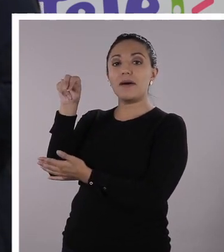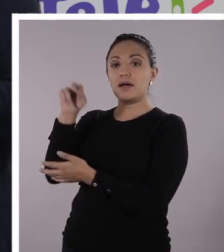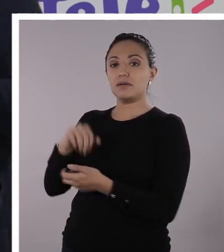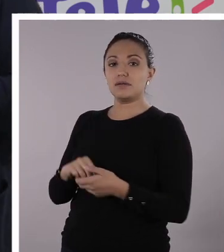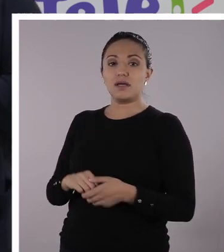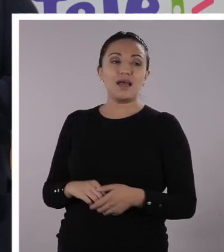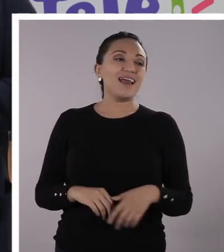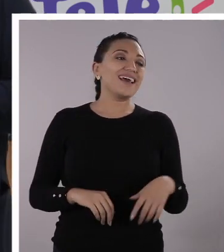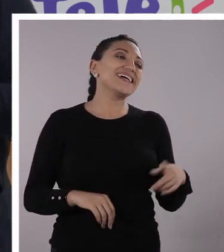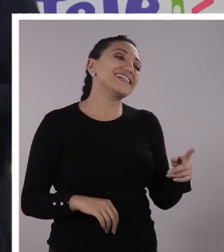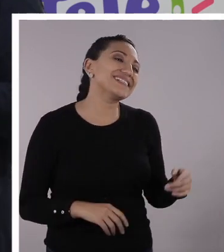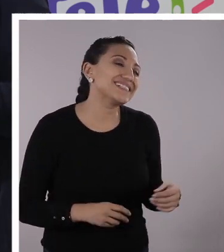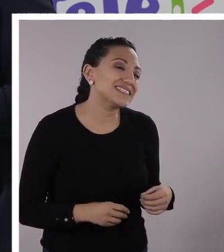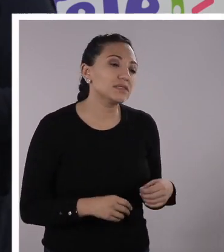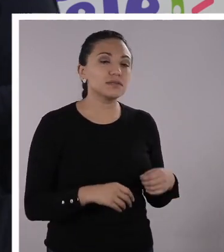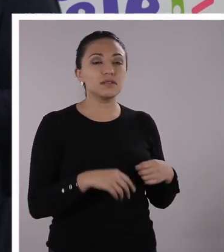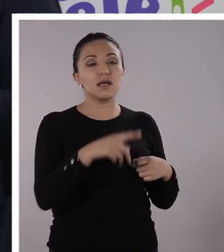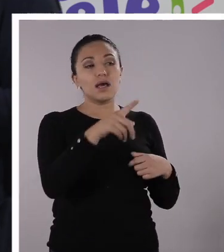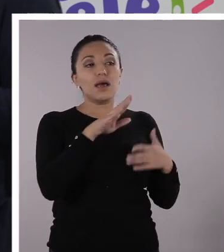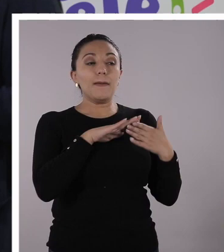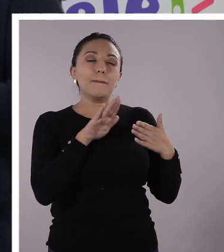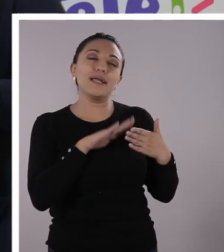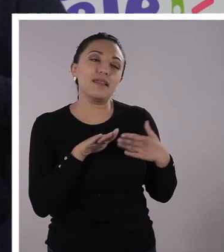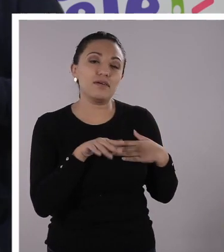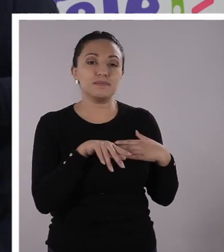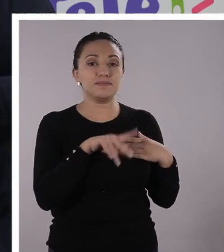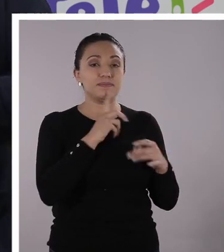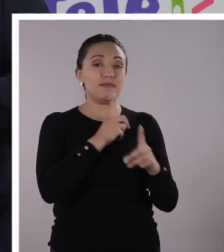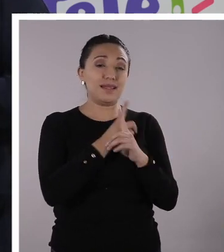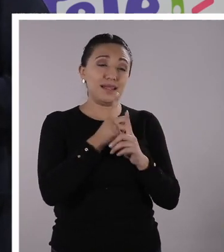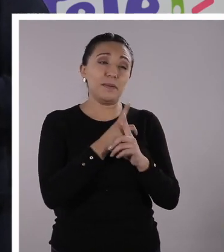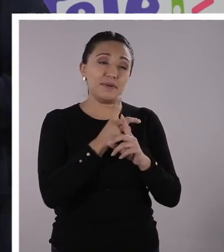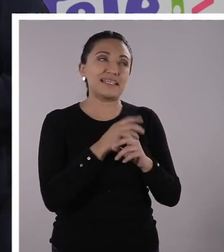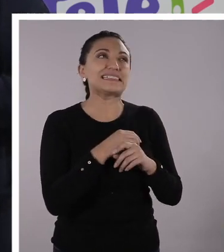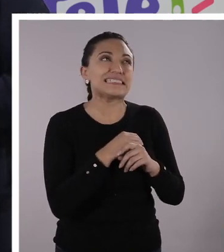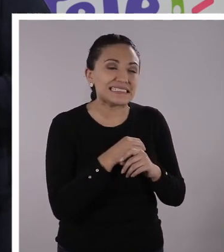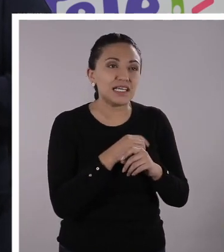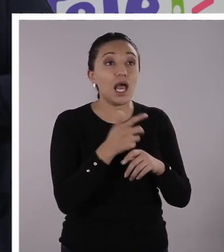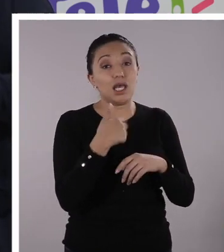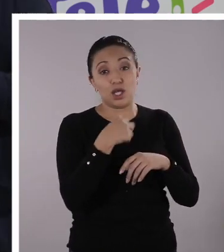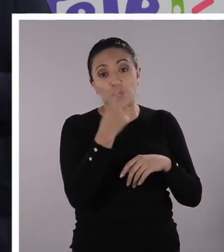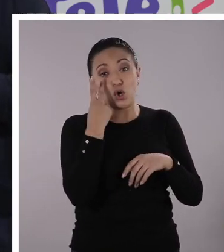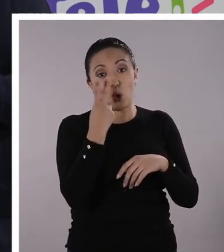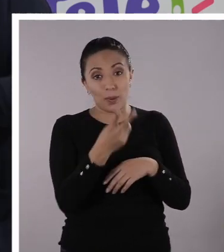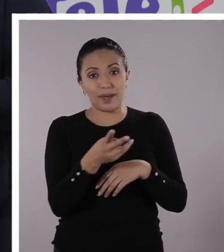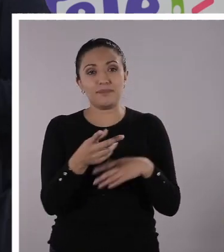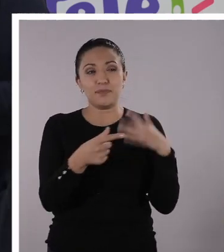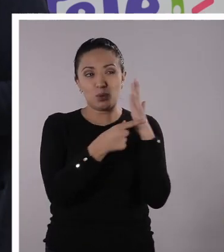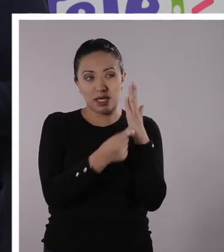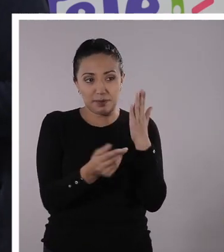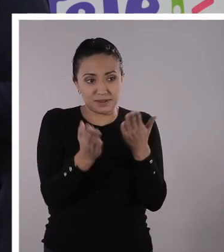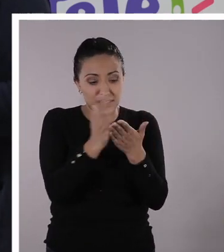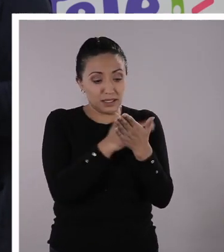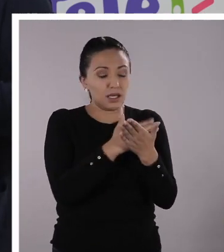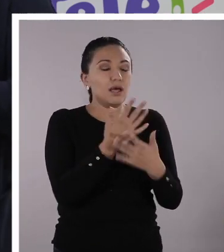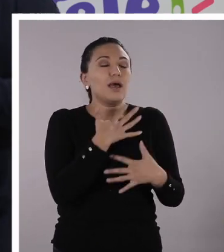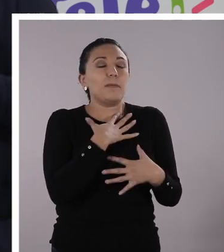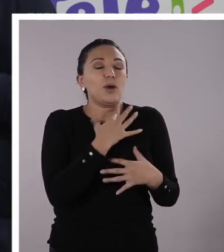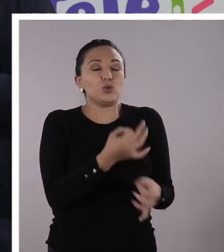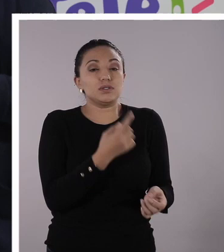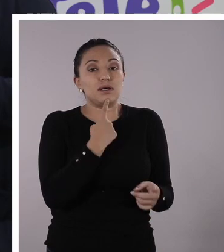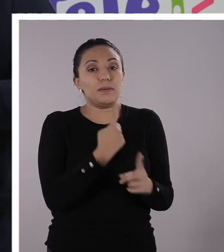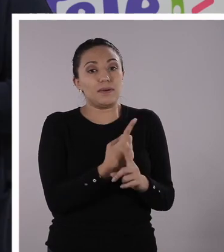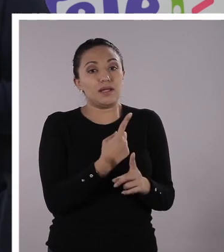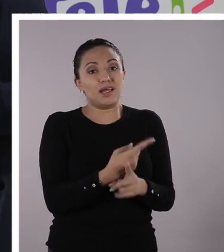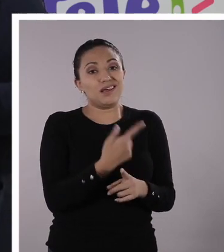Bueno, ahora que lo dice, profe, la verdad es que lo vi el otro día en una revista y me encantó